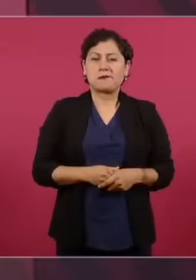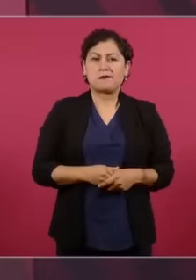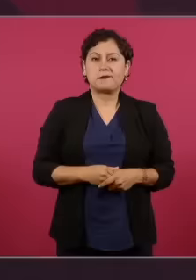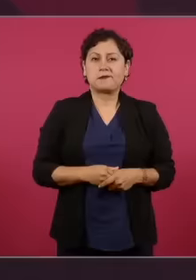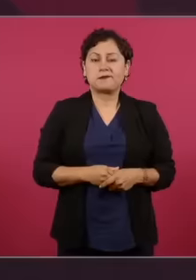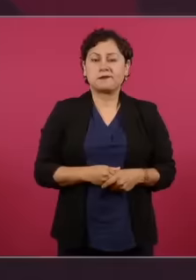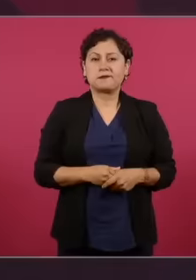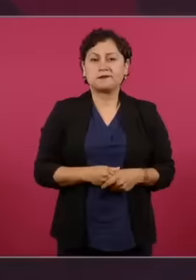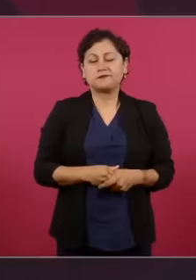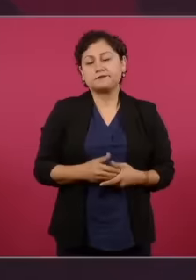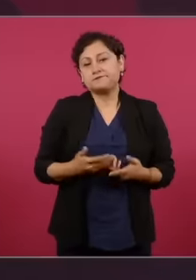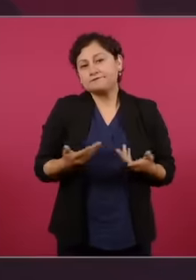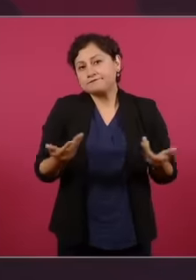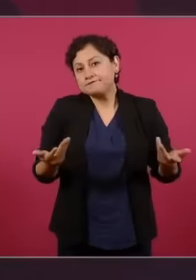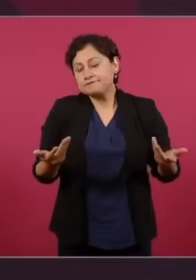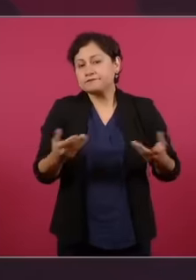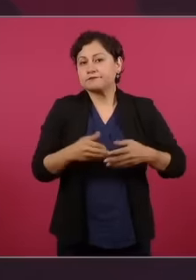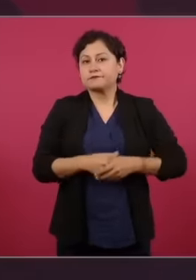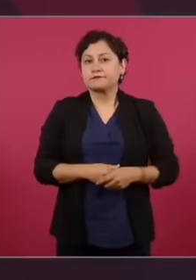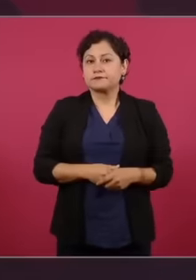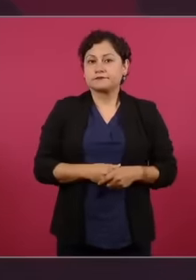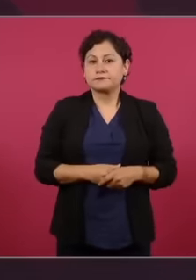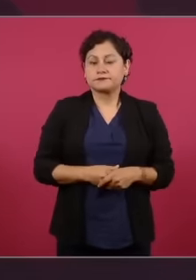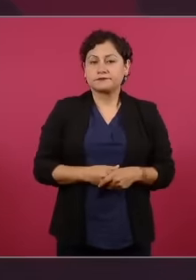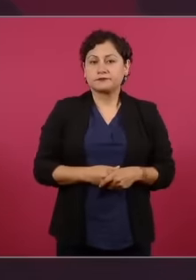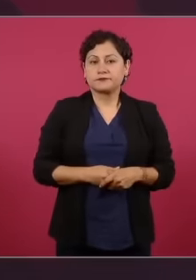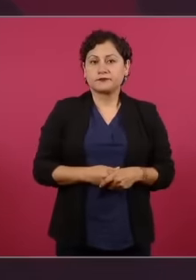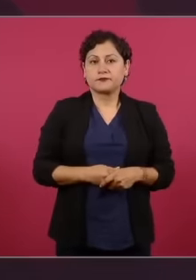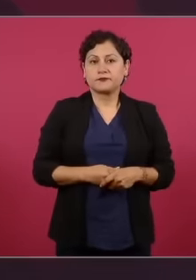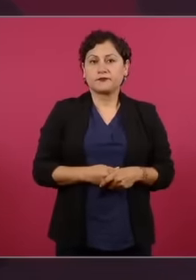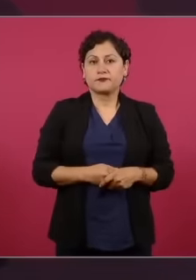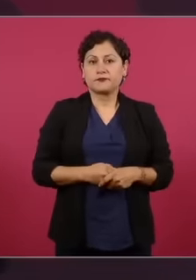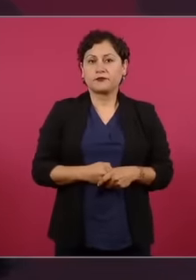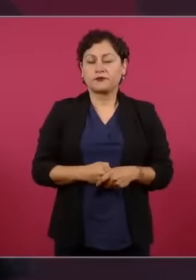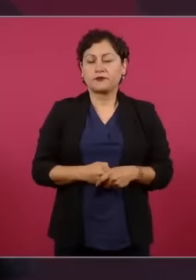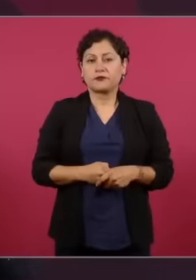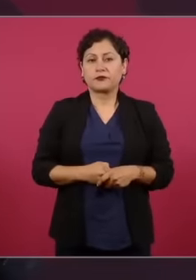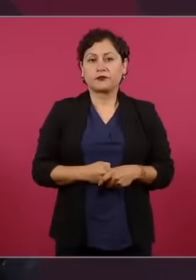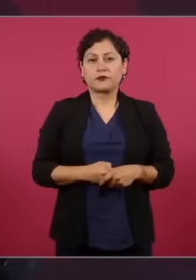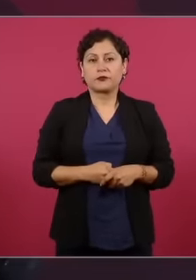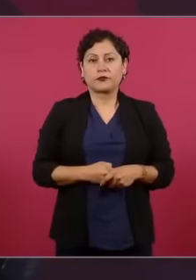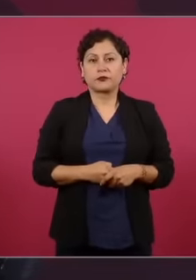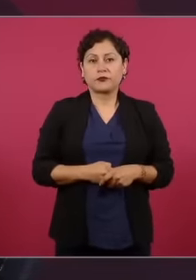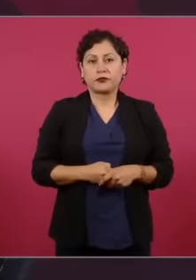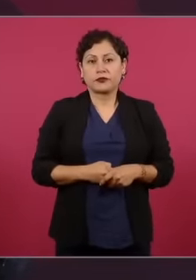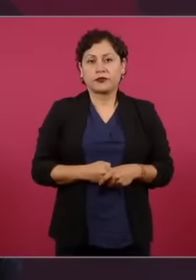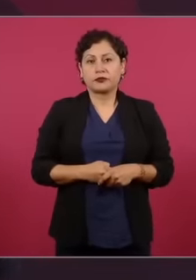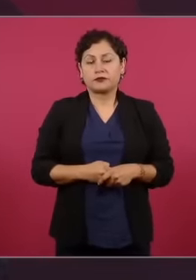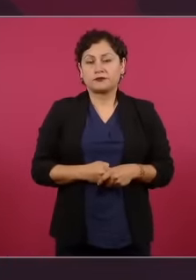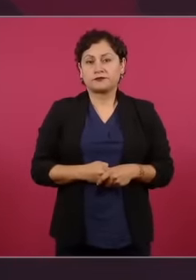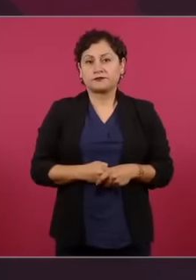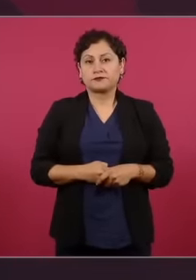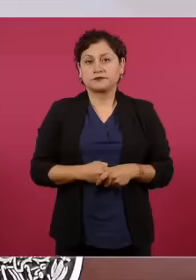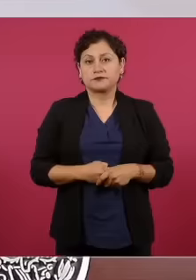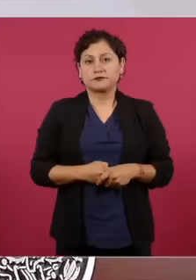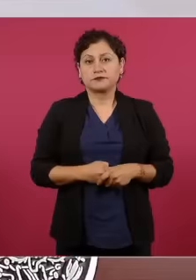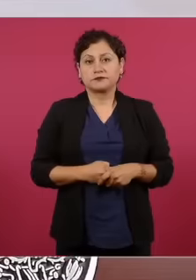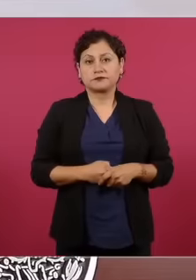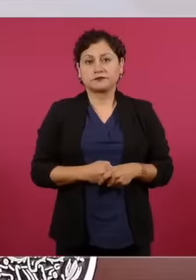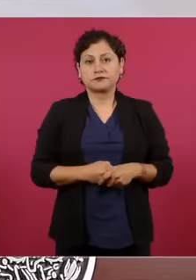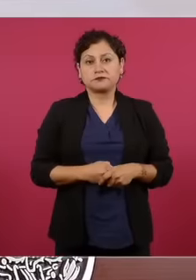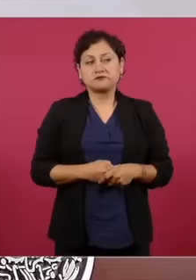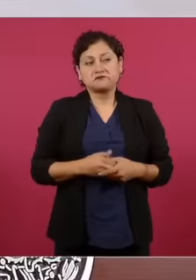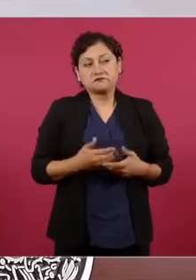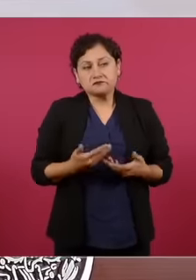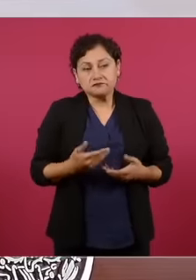Ojalá y actúen de